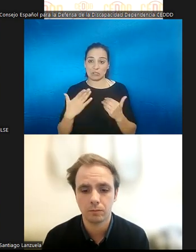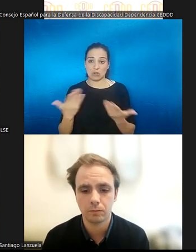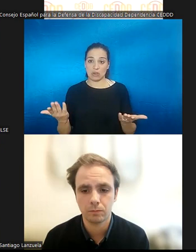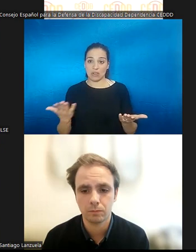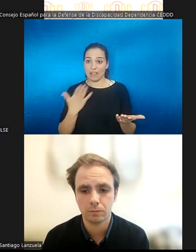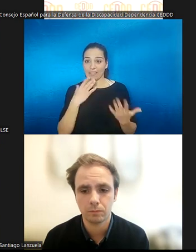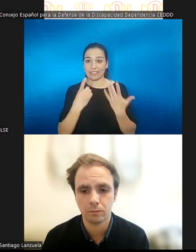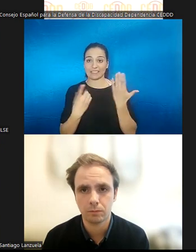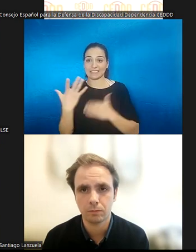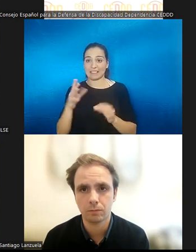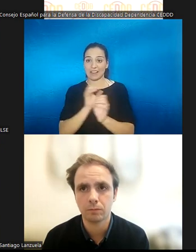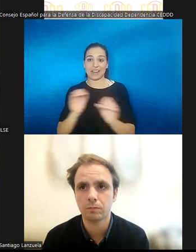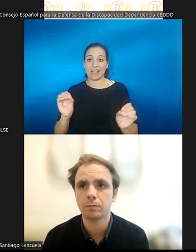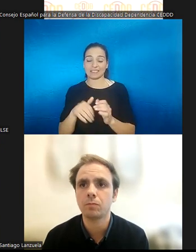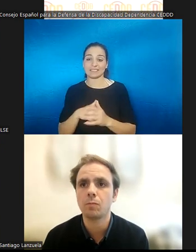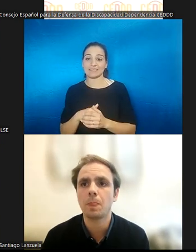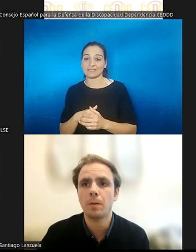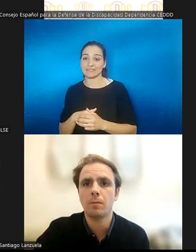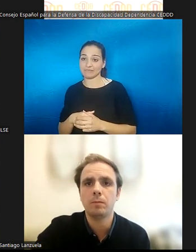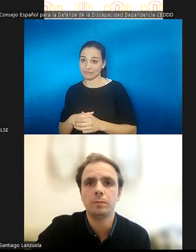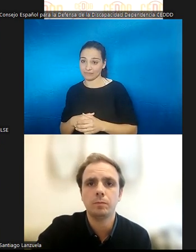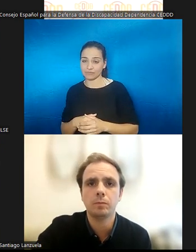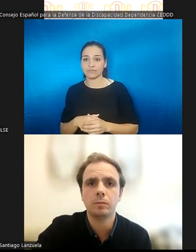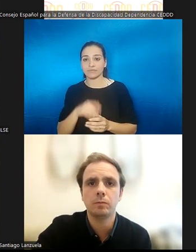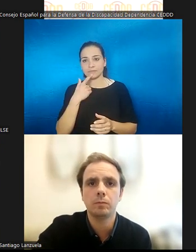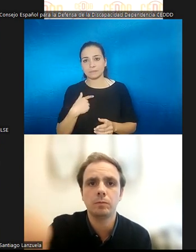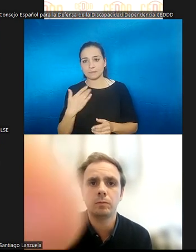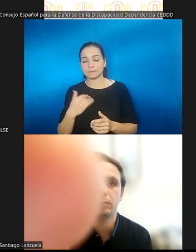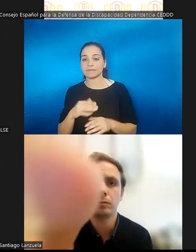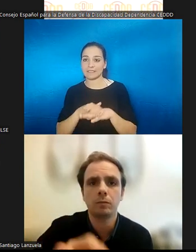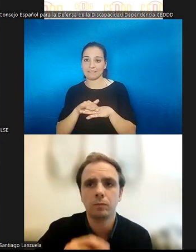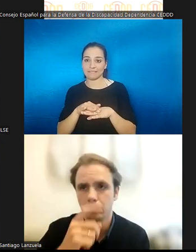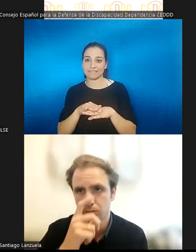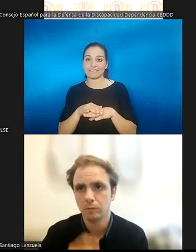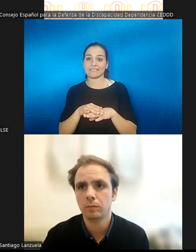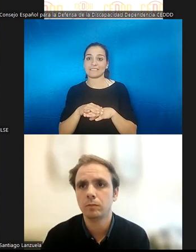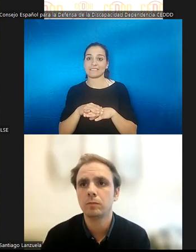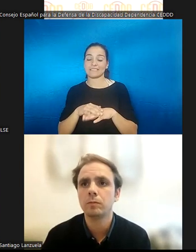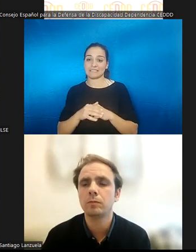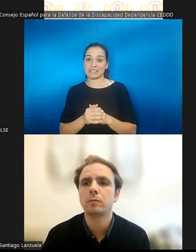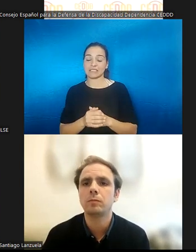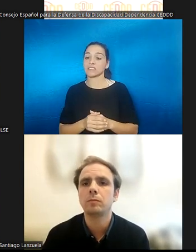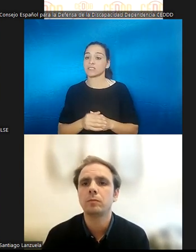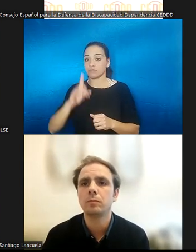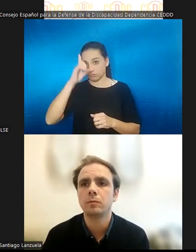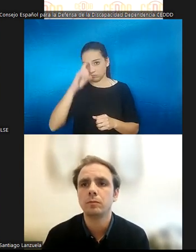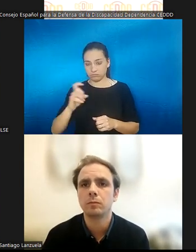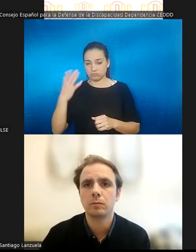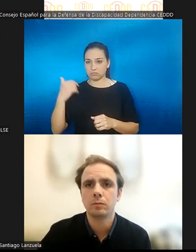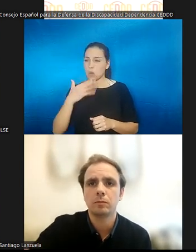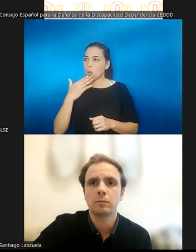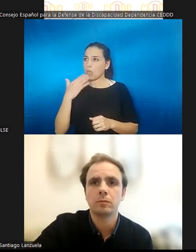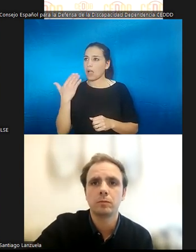olfato con lo cual creo que es lo suficientemente importante perdón yo en mi caso no recuerdo cuantos años tendría pero